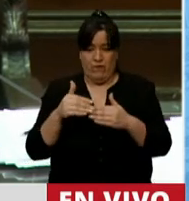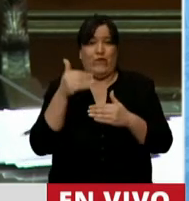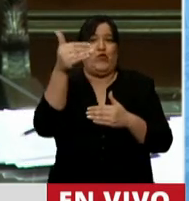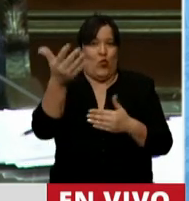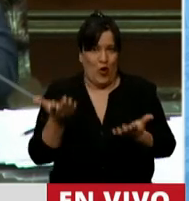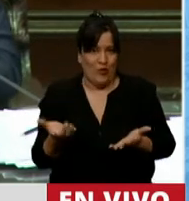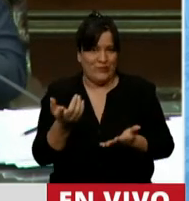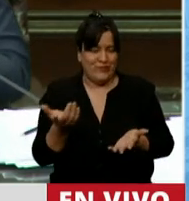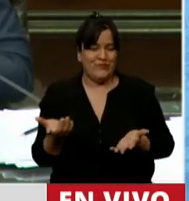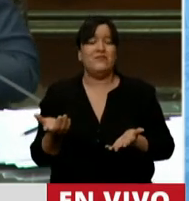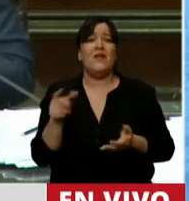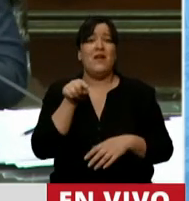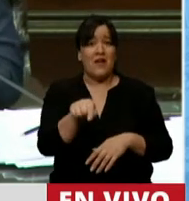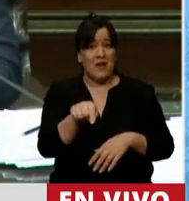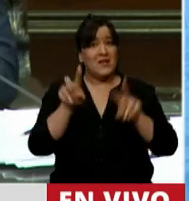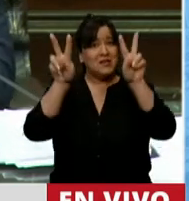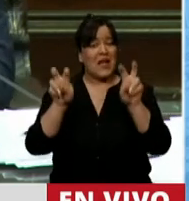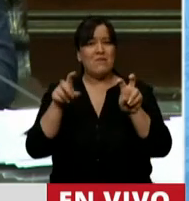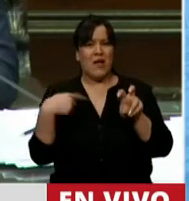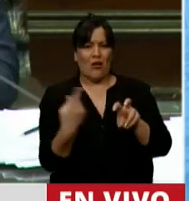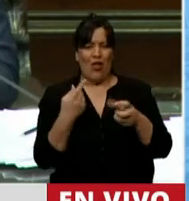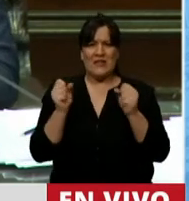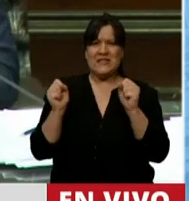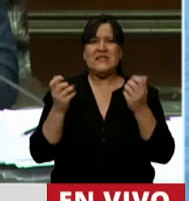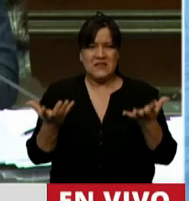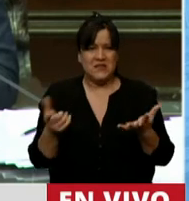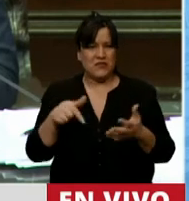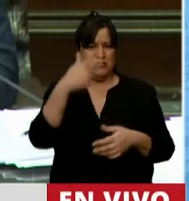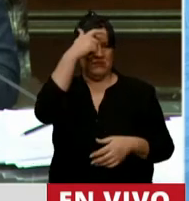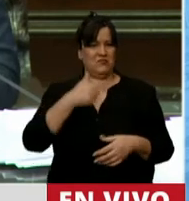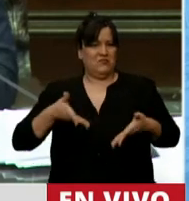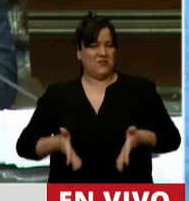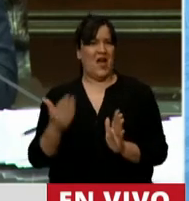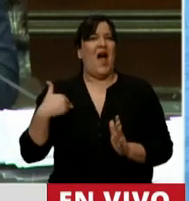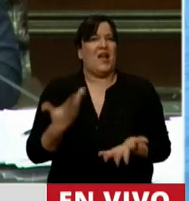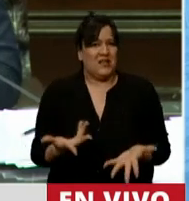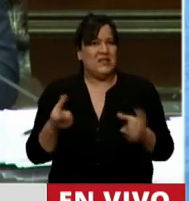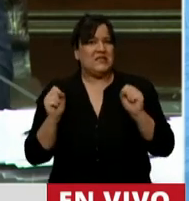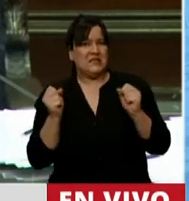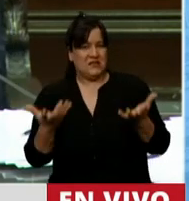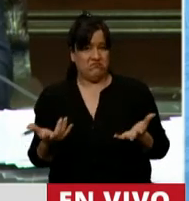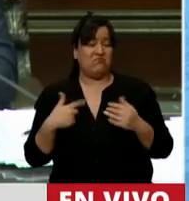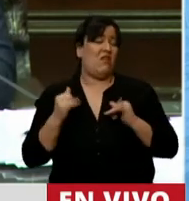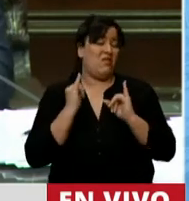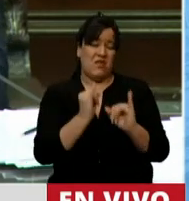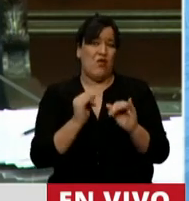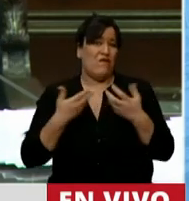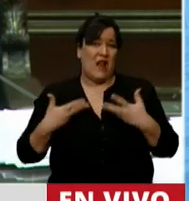Y eso, bueno, es inquietante como argentino, se lo digo con claridad.